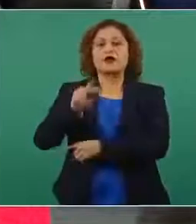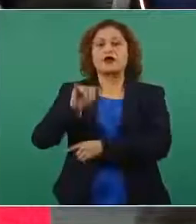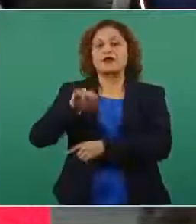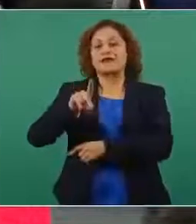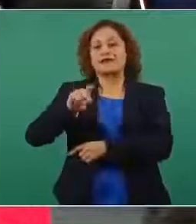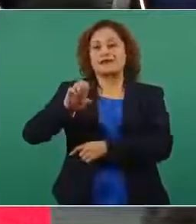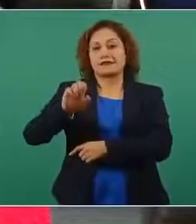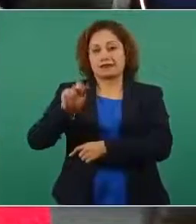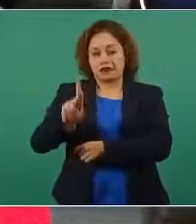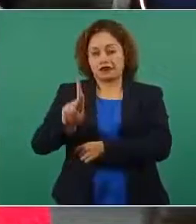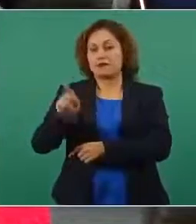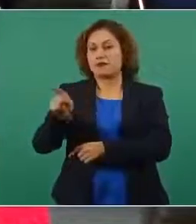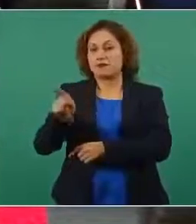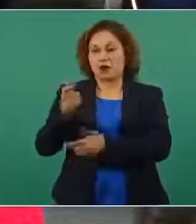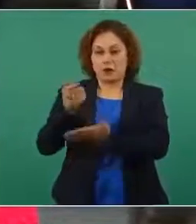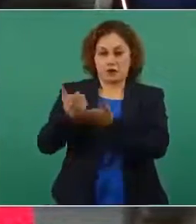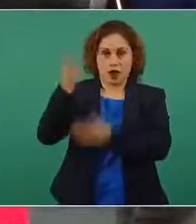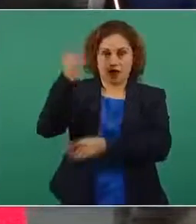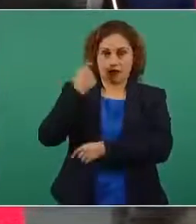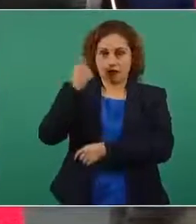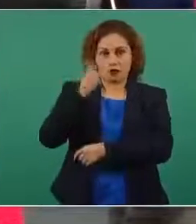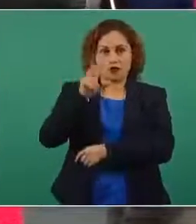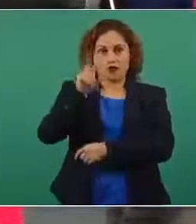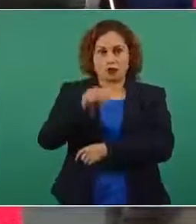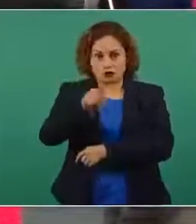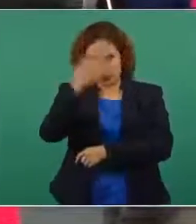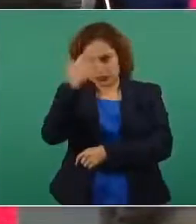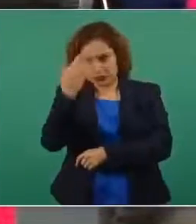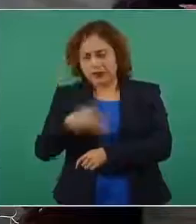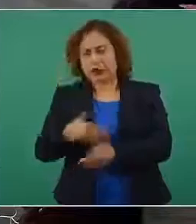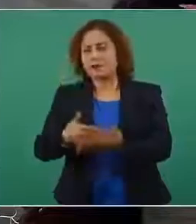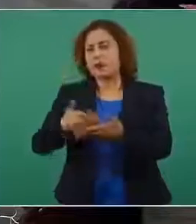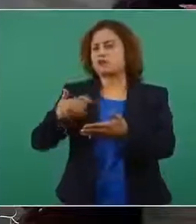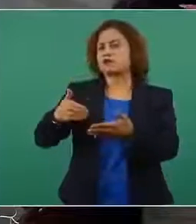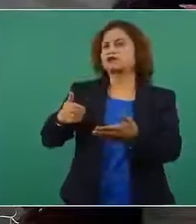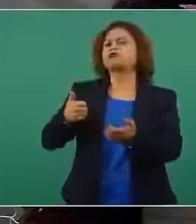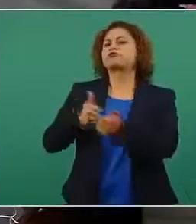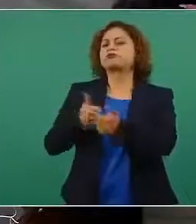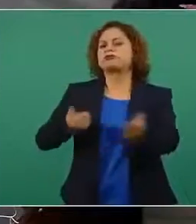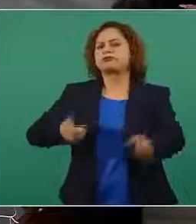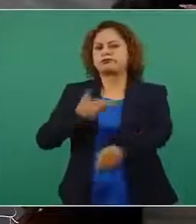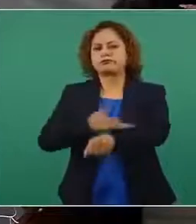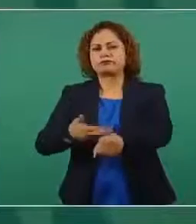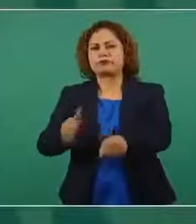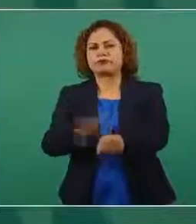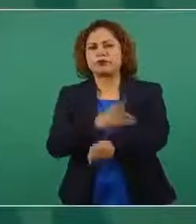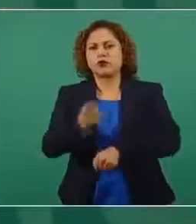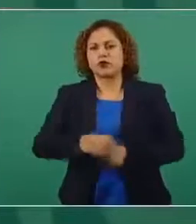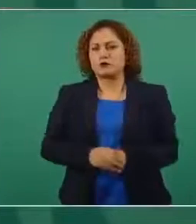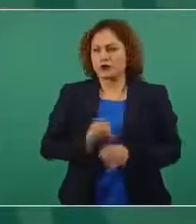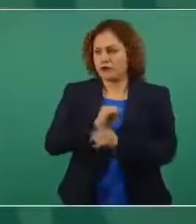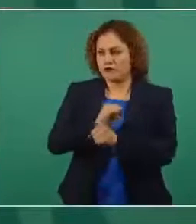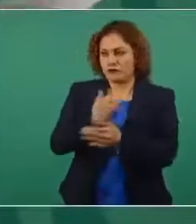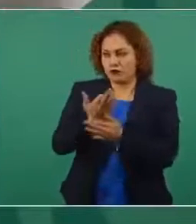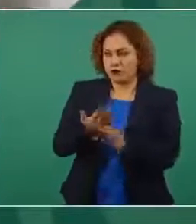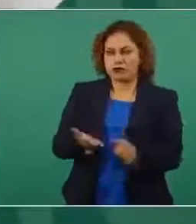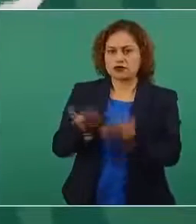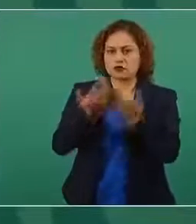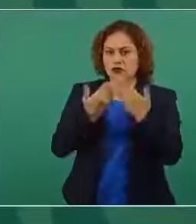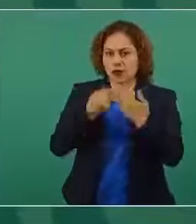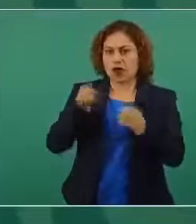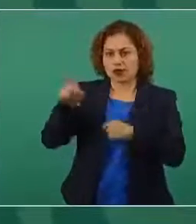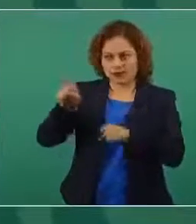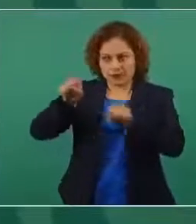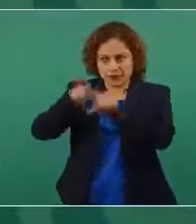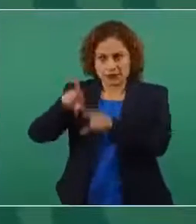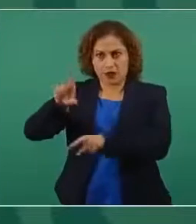las las pensiones usted sabe por qué se ha retrasado esto pues no tengo información pero también con Leti